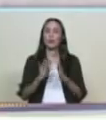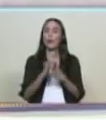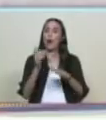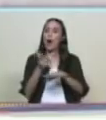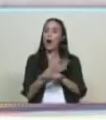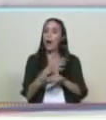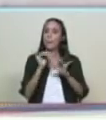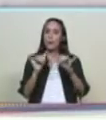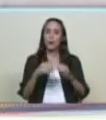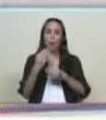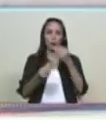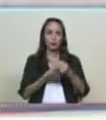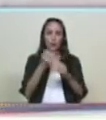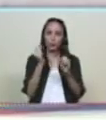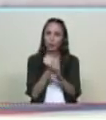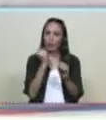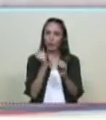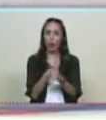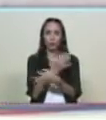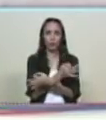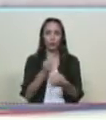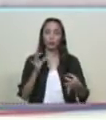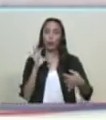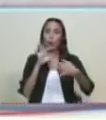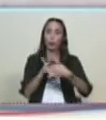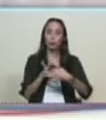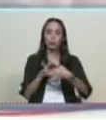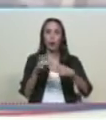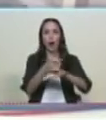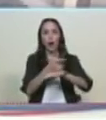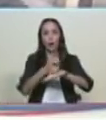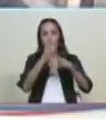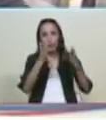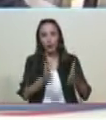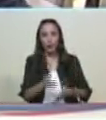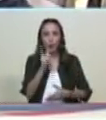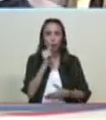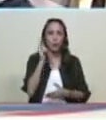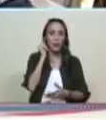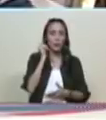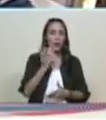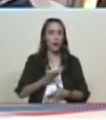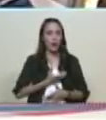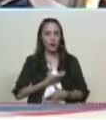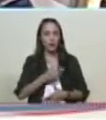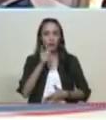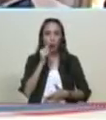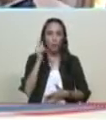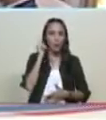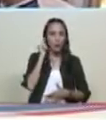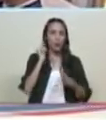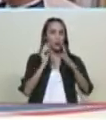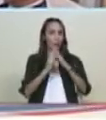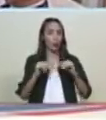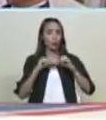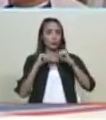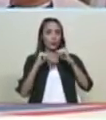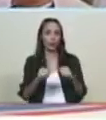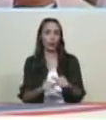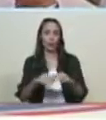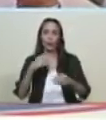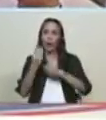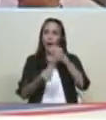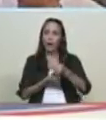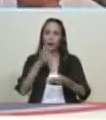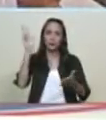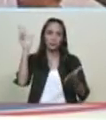trabaja permanentemente junto a gobernadores gobernadoras alcaldes alcaldesas de manera permanente tiene que